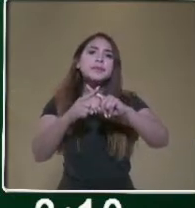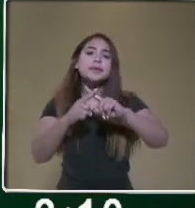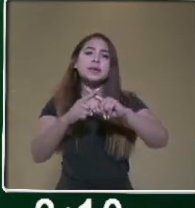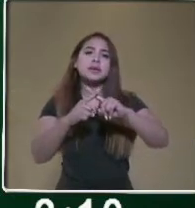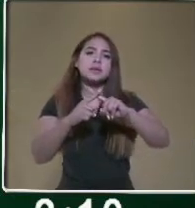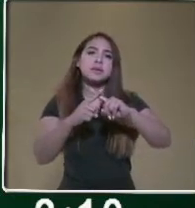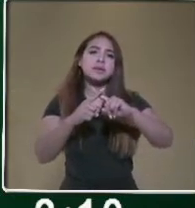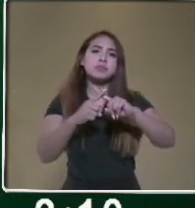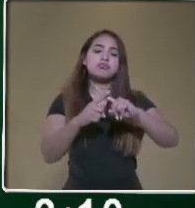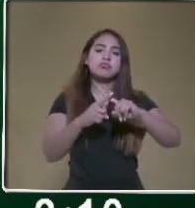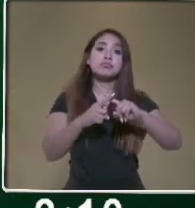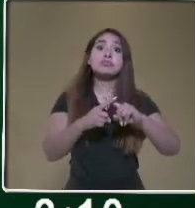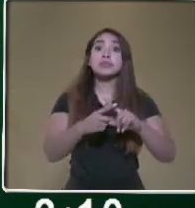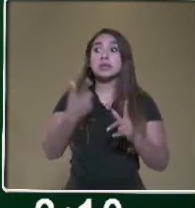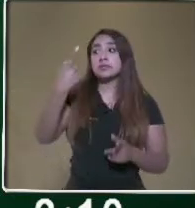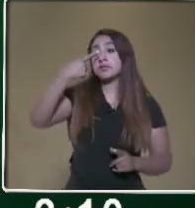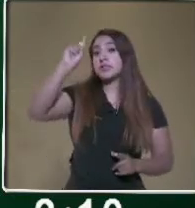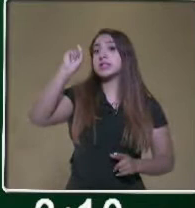de forma más simple?